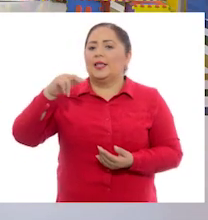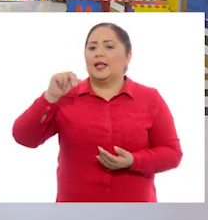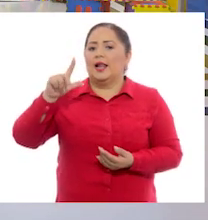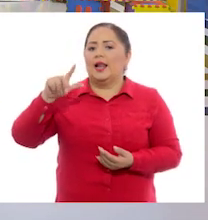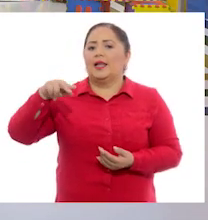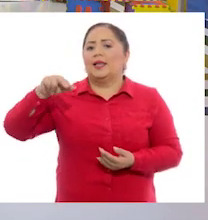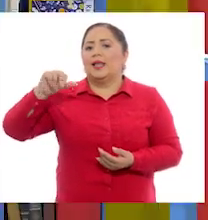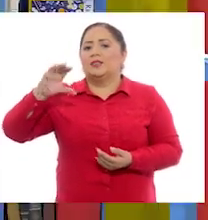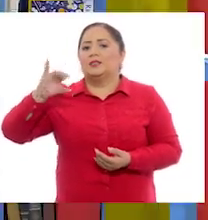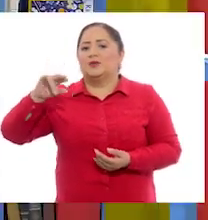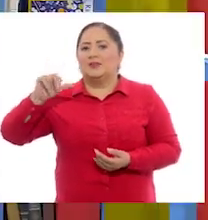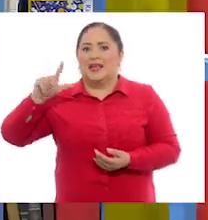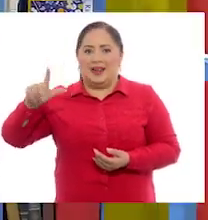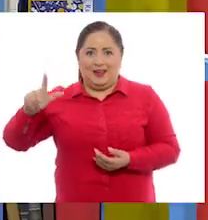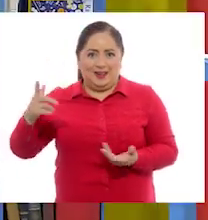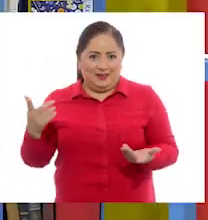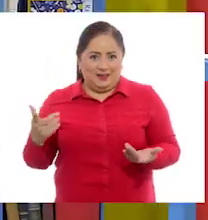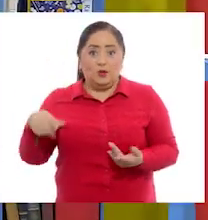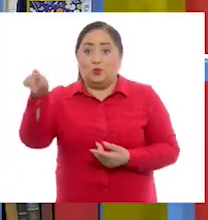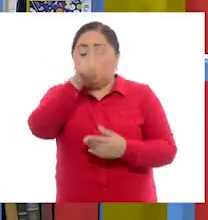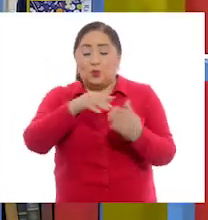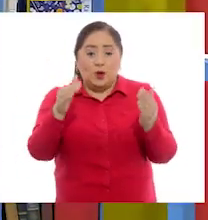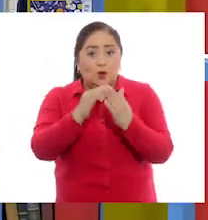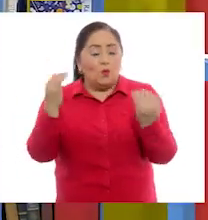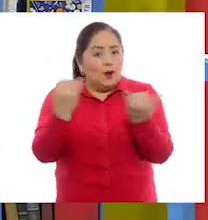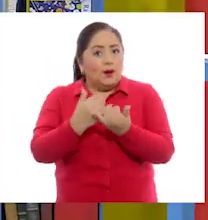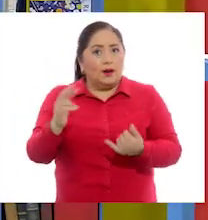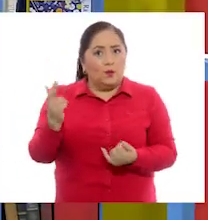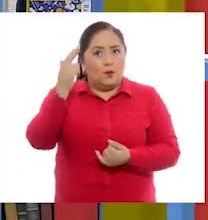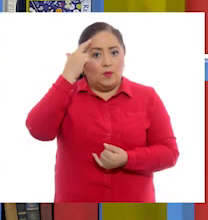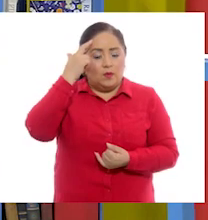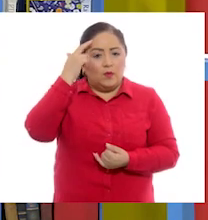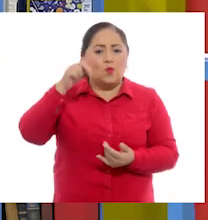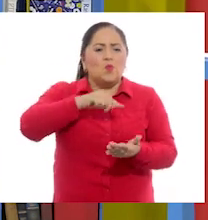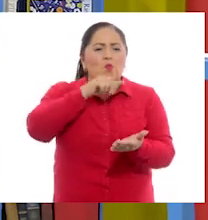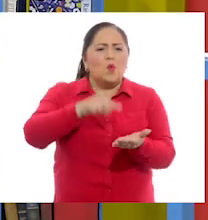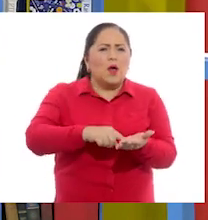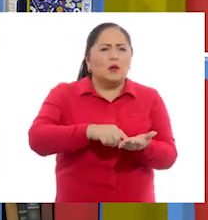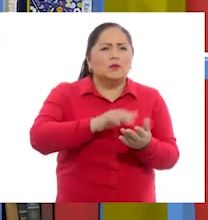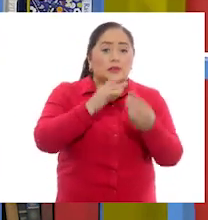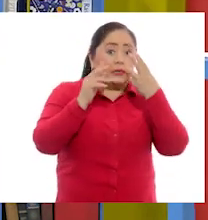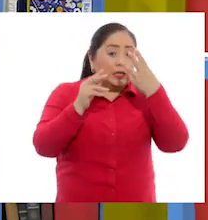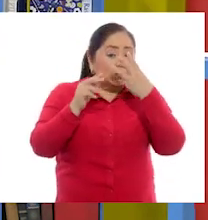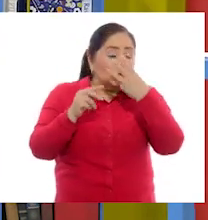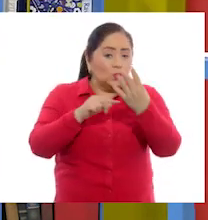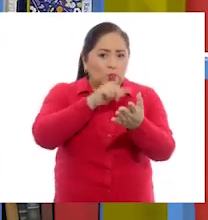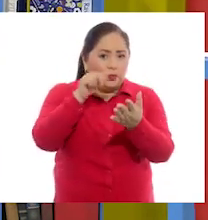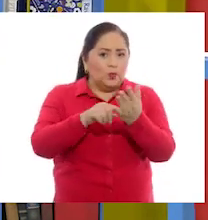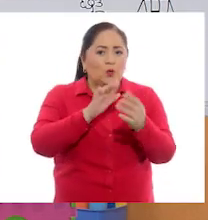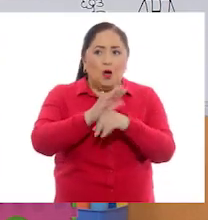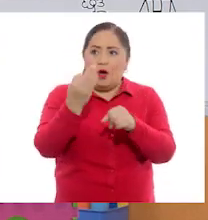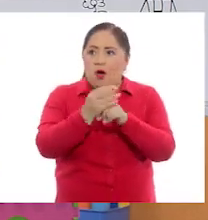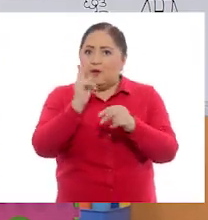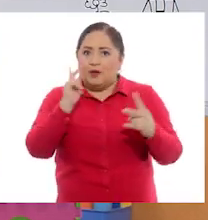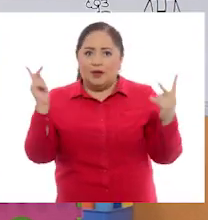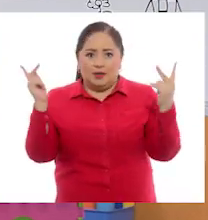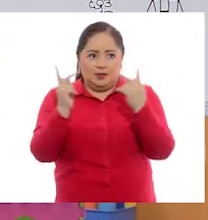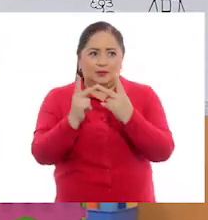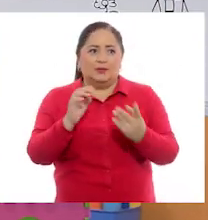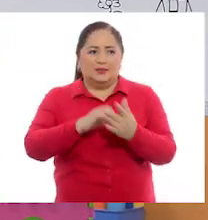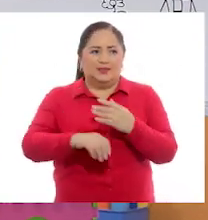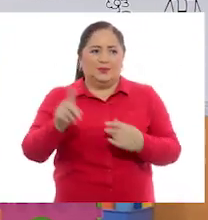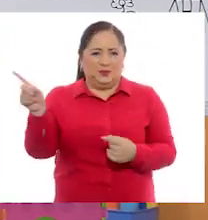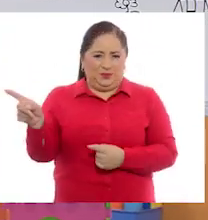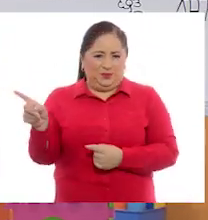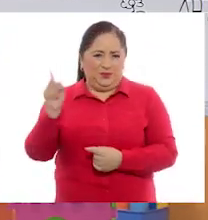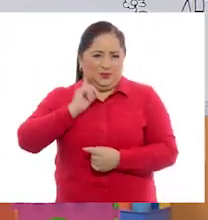Bueno, escribe, por favor. Ustedes en casa, recuerden, escriban tres lugares de referencia y ahorita vamos a compararlos. Pili, por ejemplo,